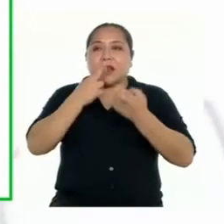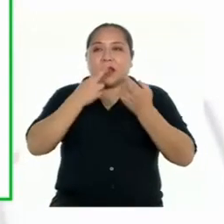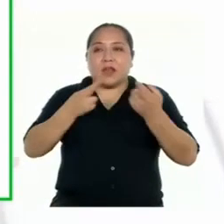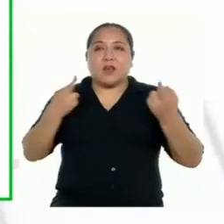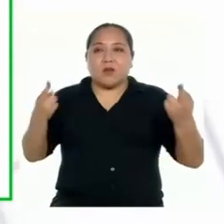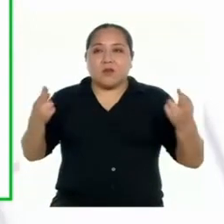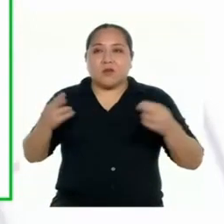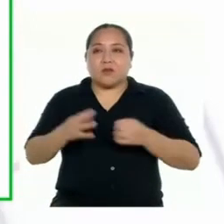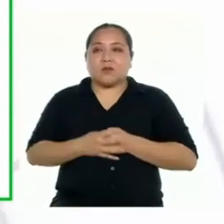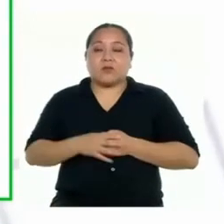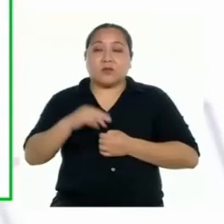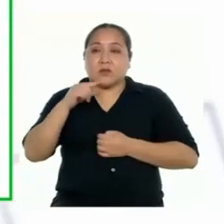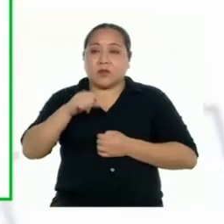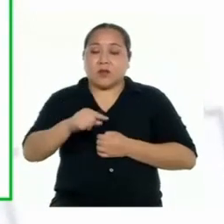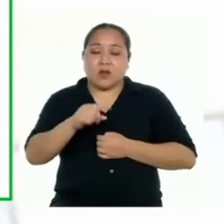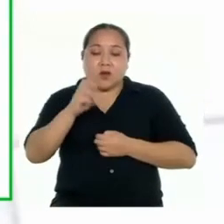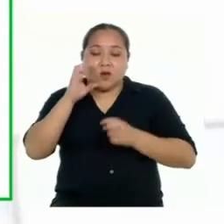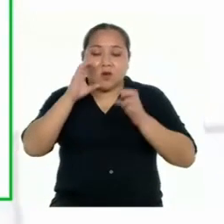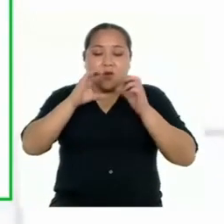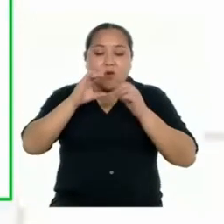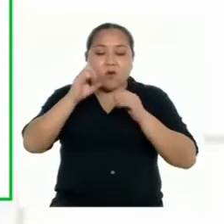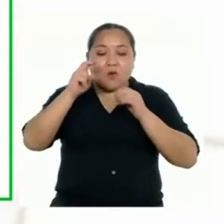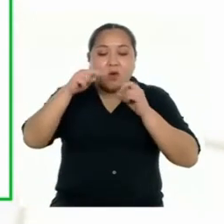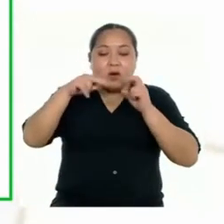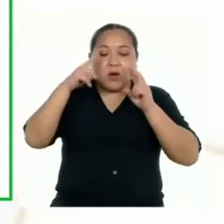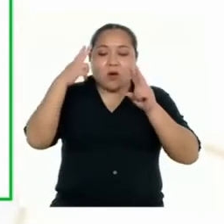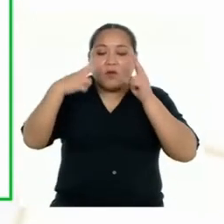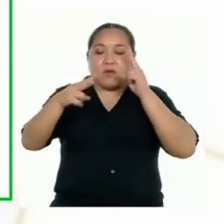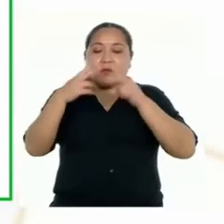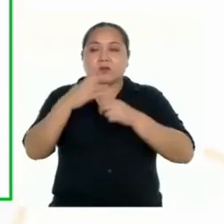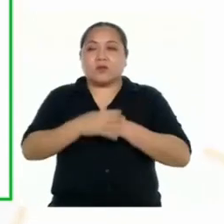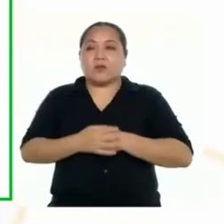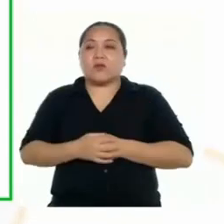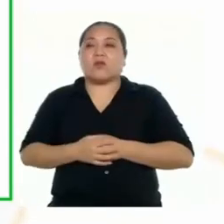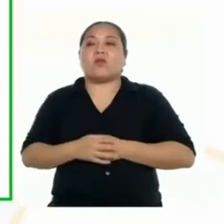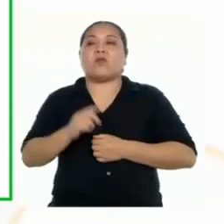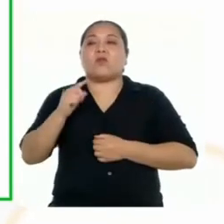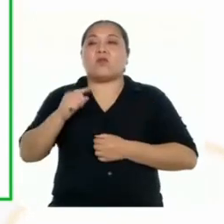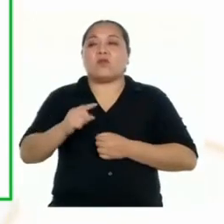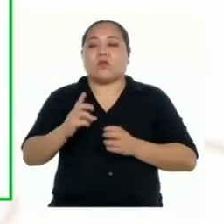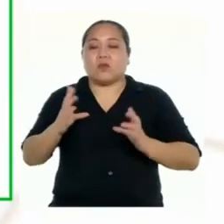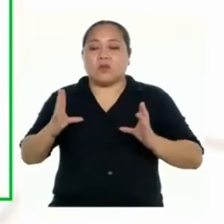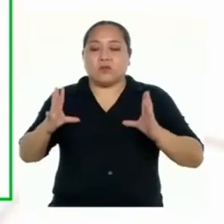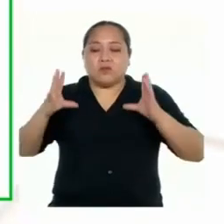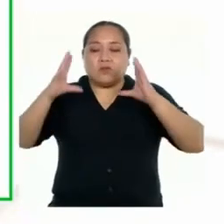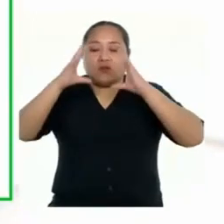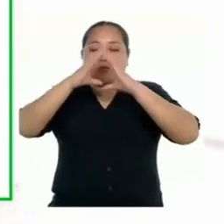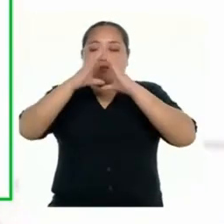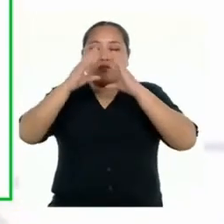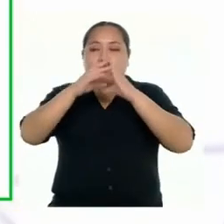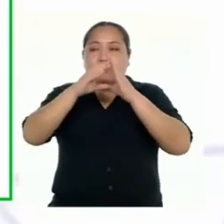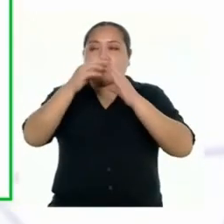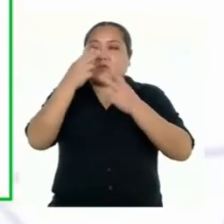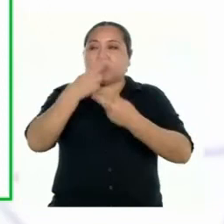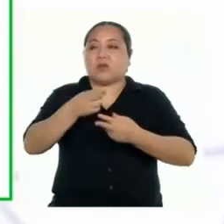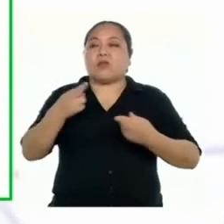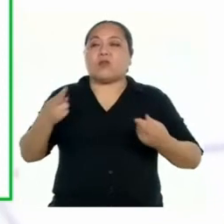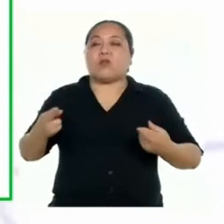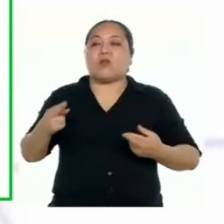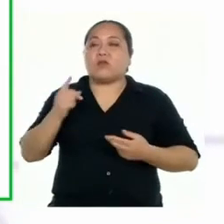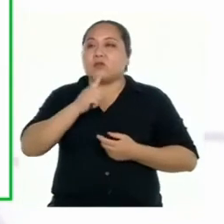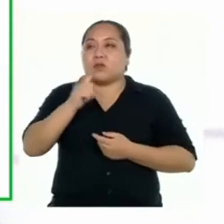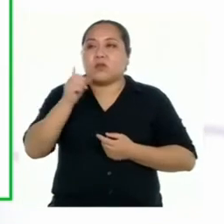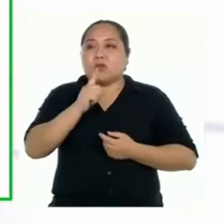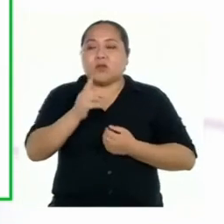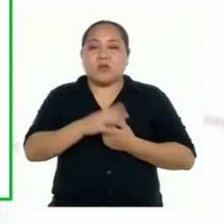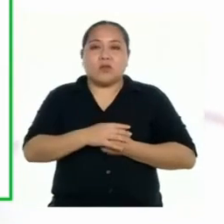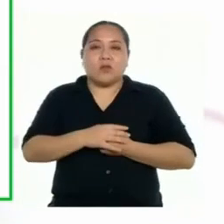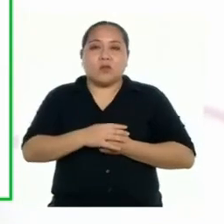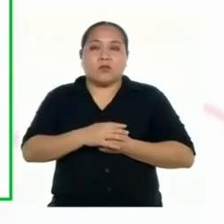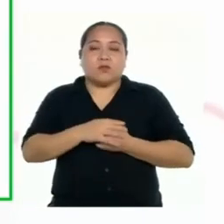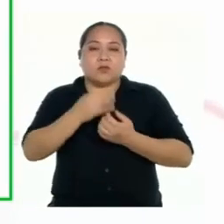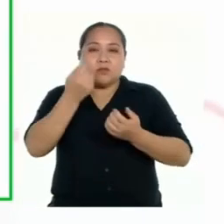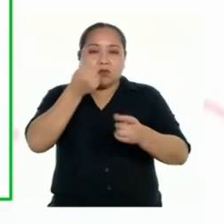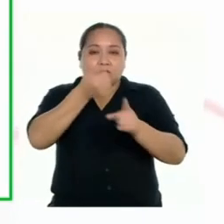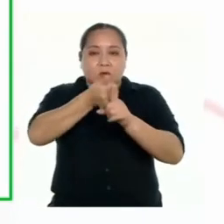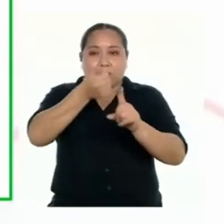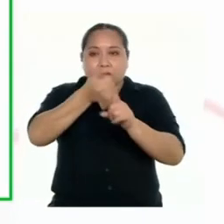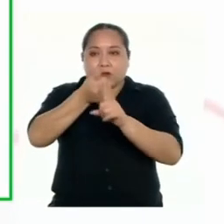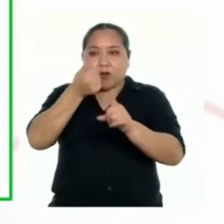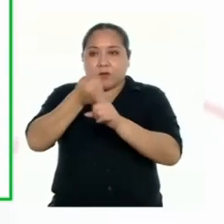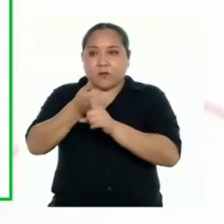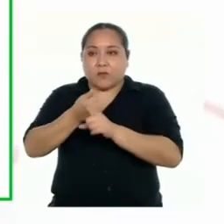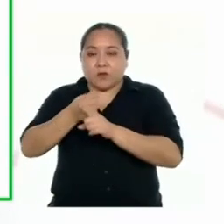La cuenca puede ser apreciada estrictamente como un espacio de gestión integrada de los recursos como impactos sustanciales sobre la propia